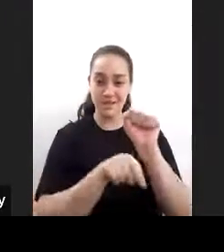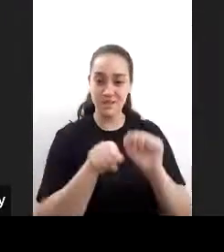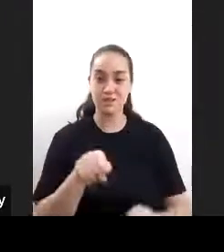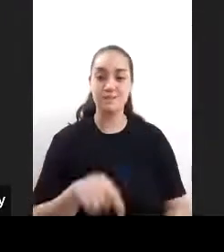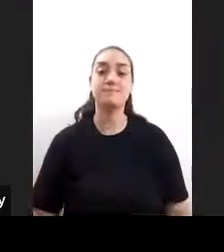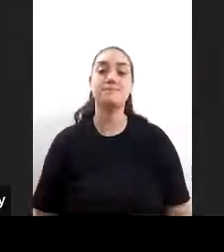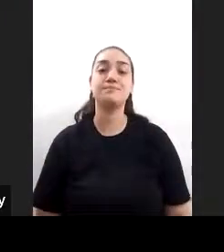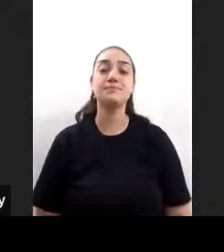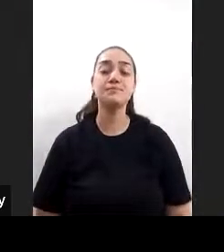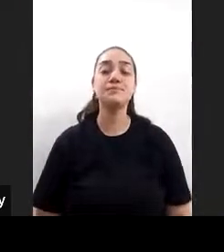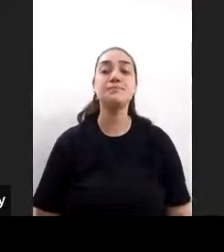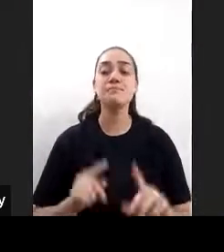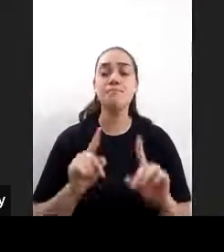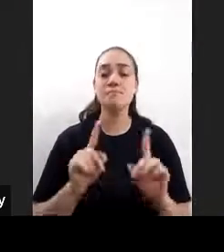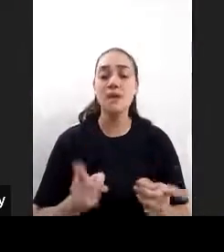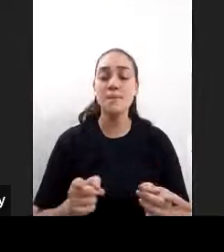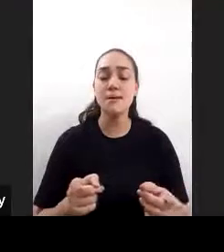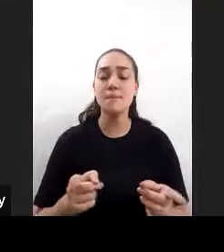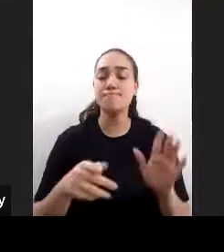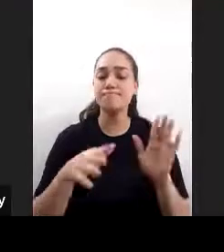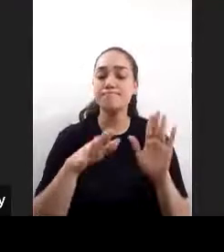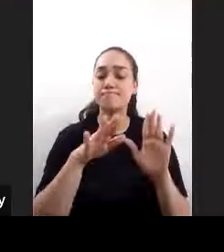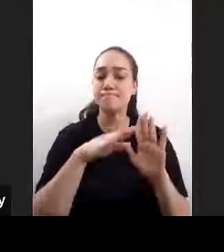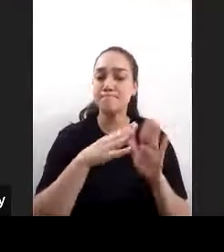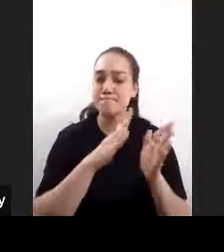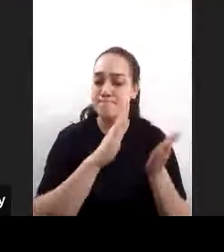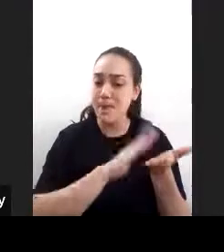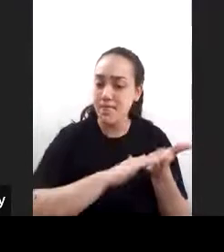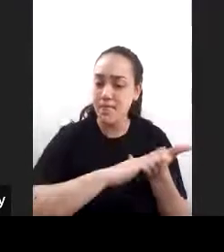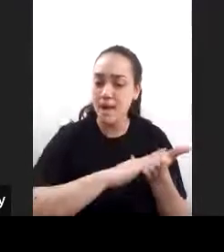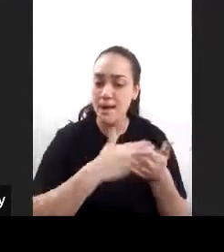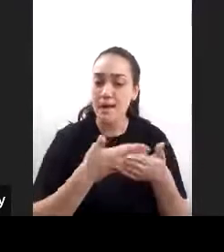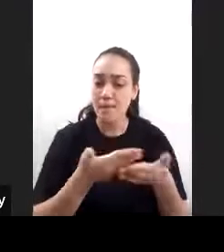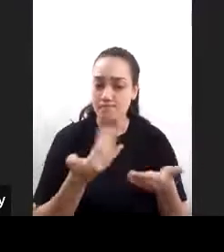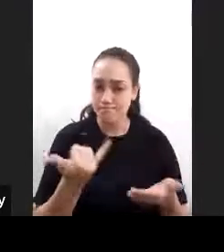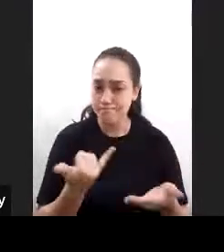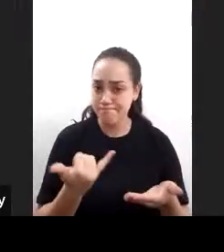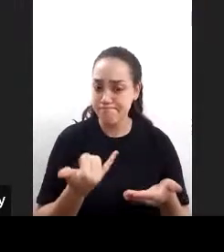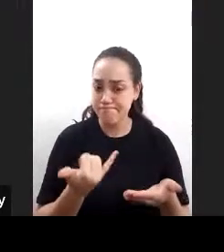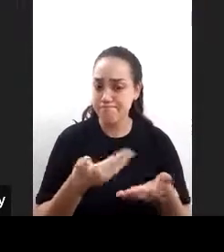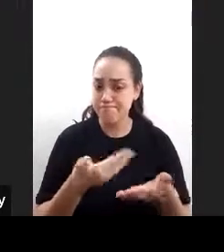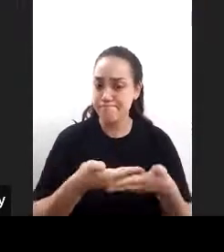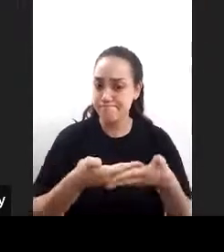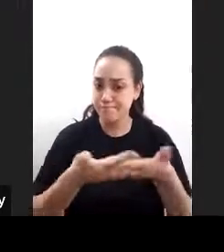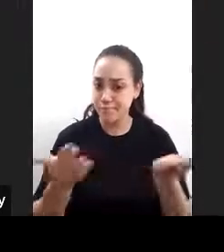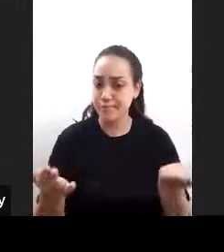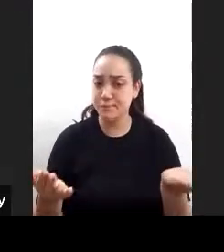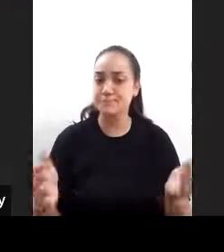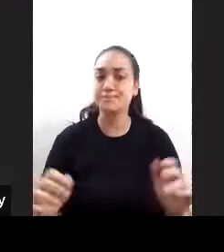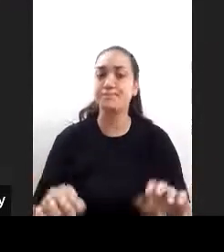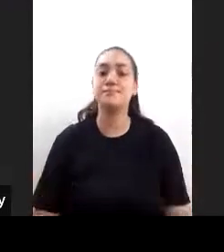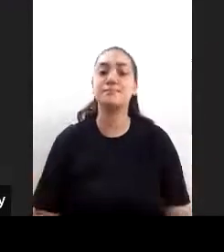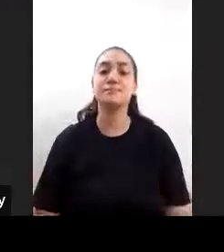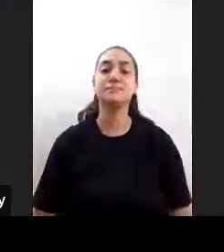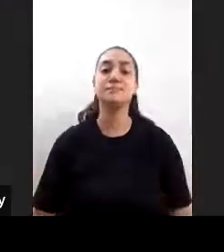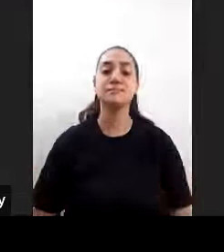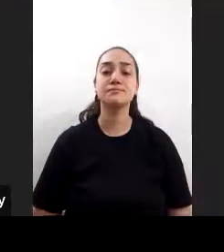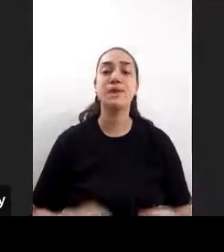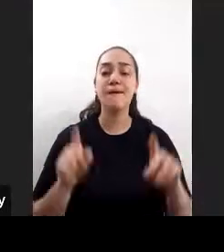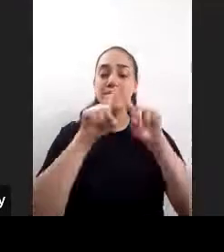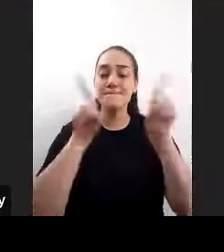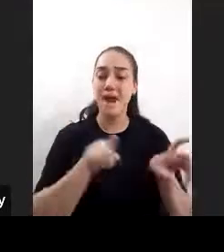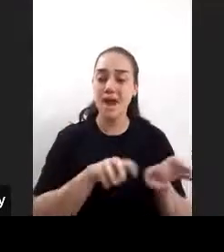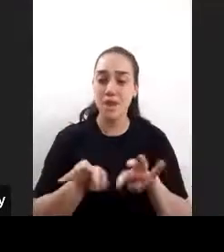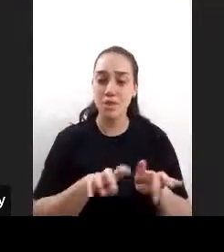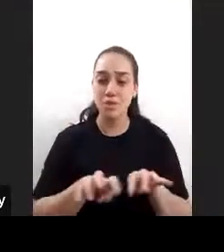todos los materiales disponibles de los diferentes módulos súper enriquecedores en el campus virtual y a su vez